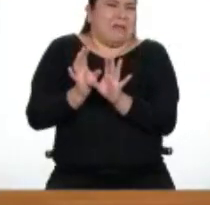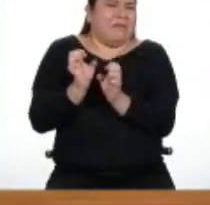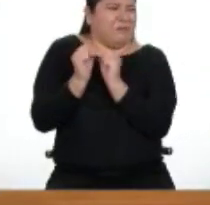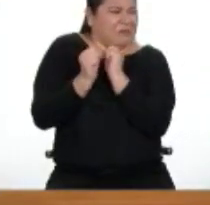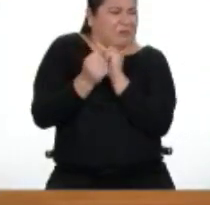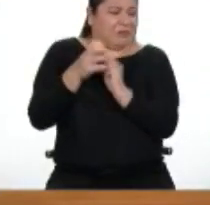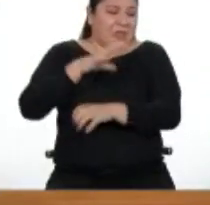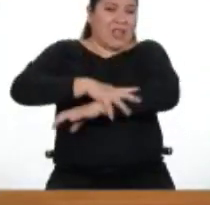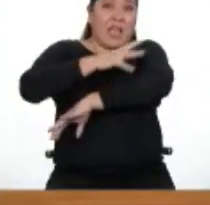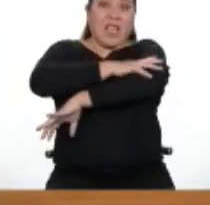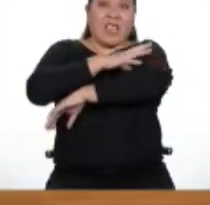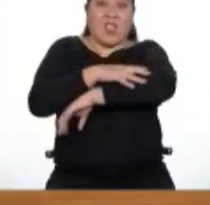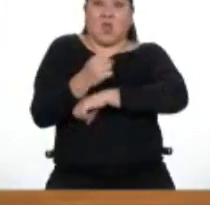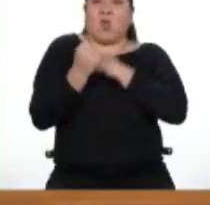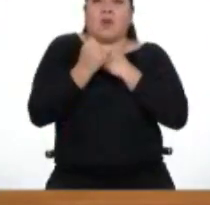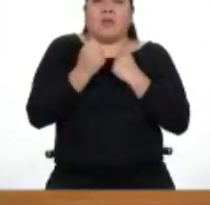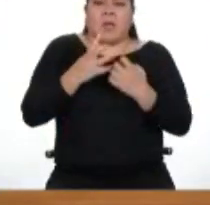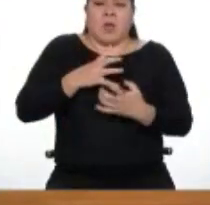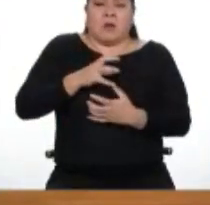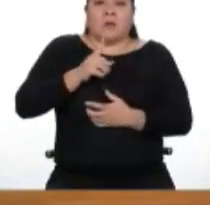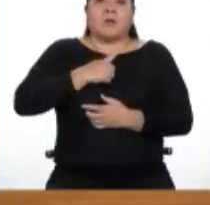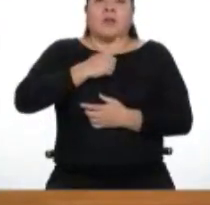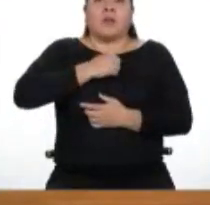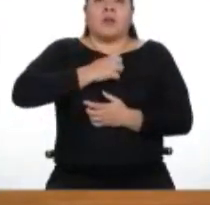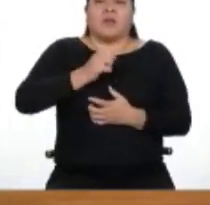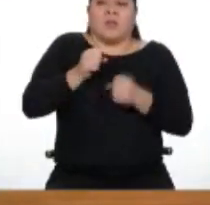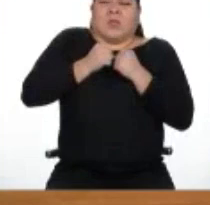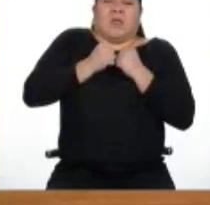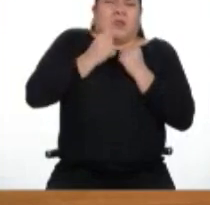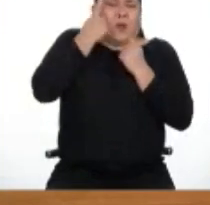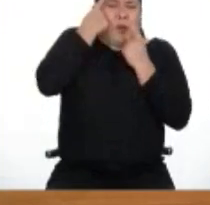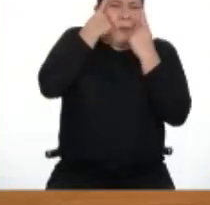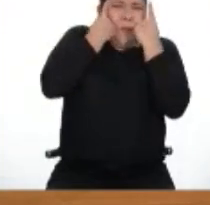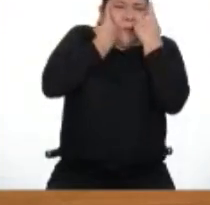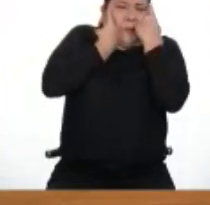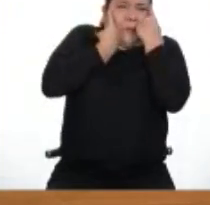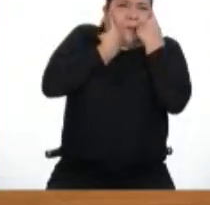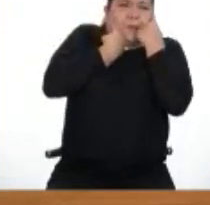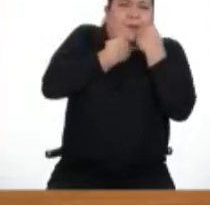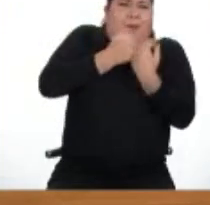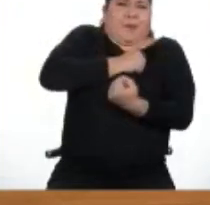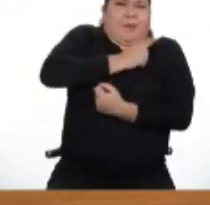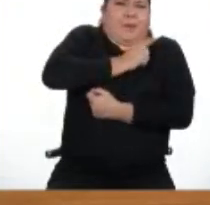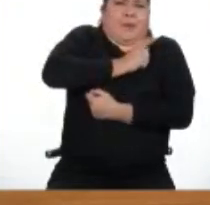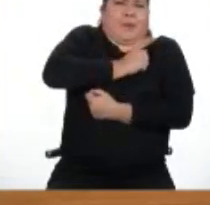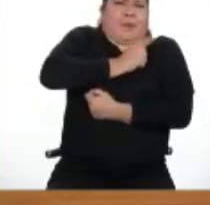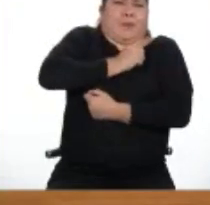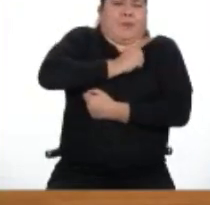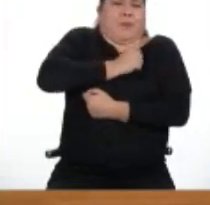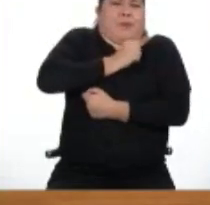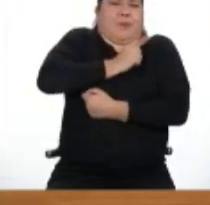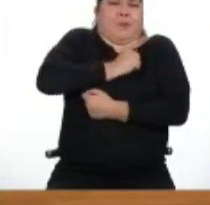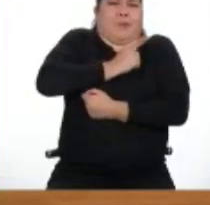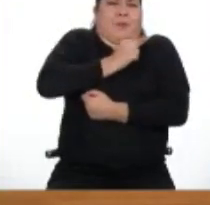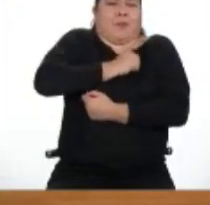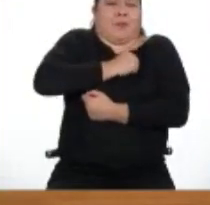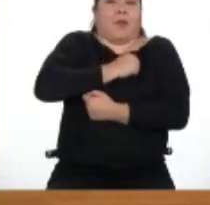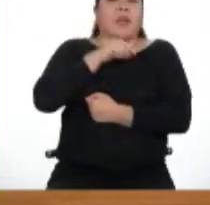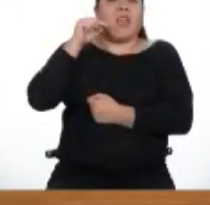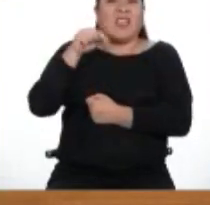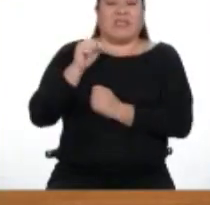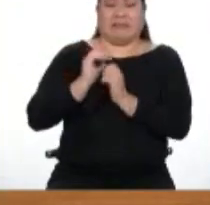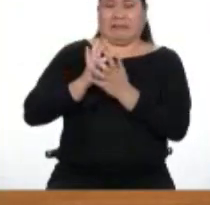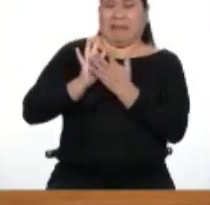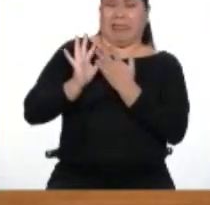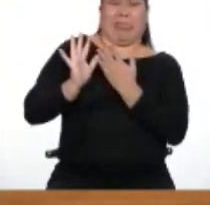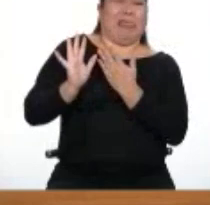se contiene la respiración, la piel suda y los latidos del corazón se elevan. Hay una reacción de